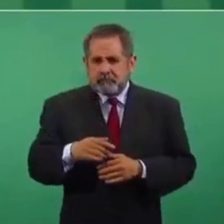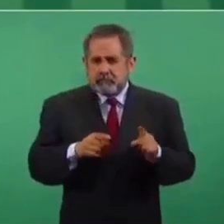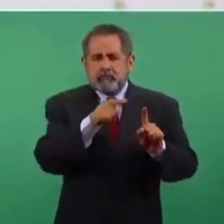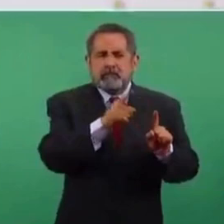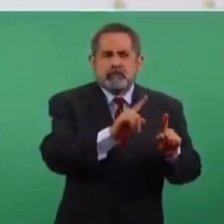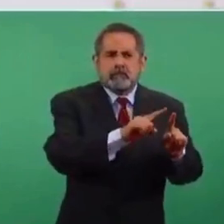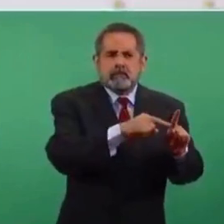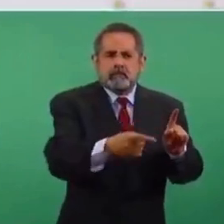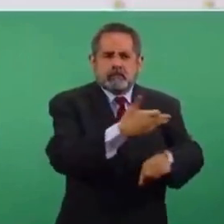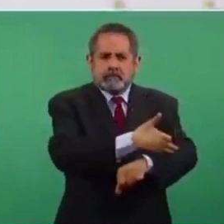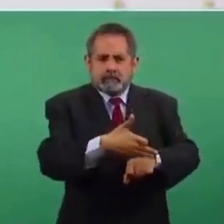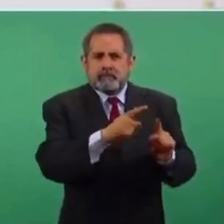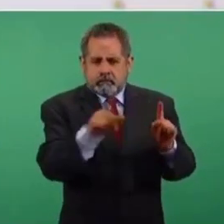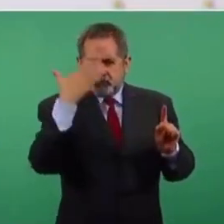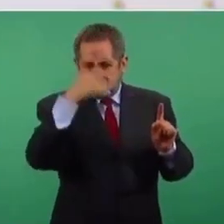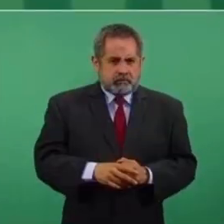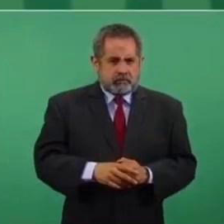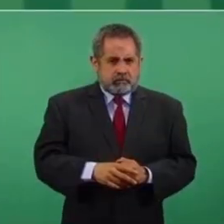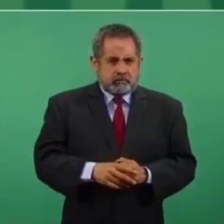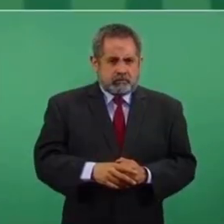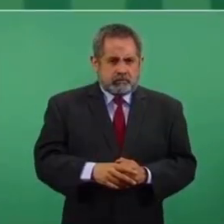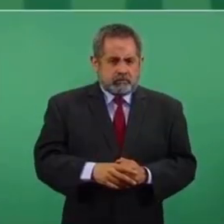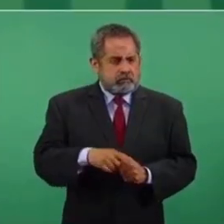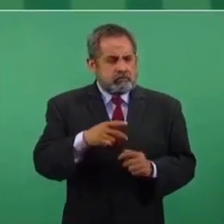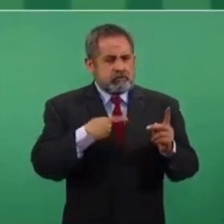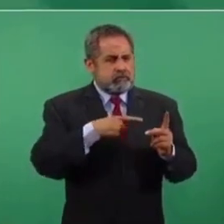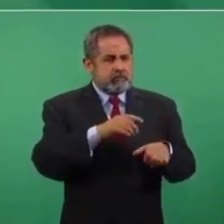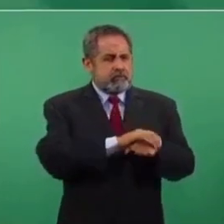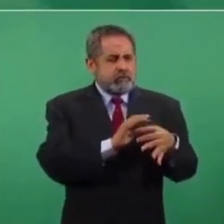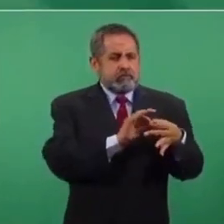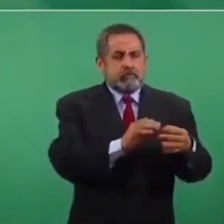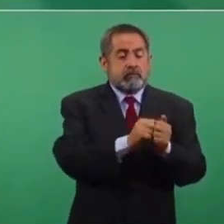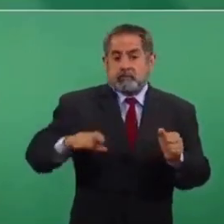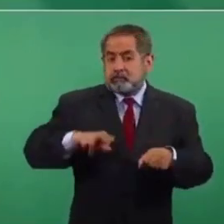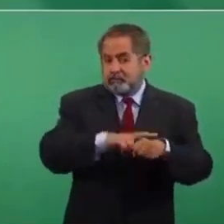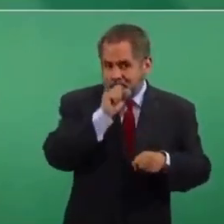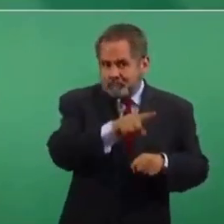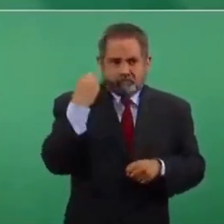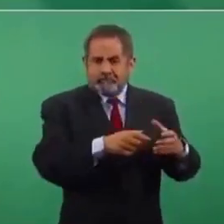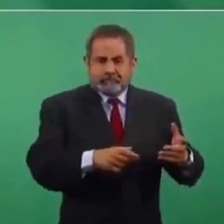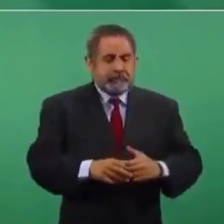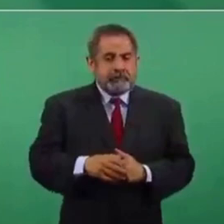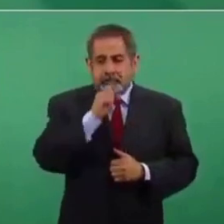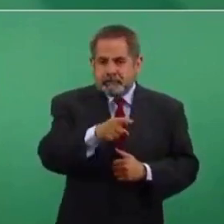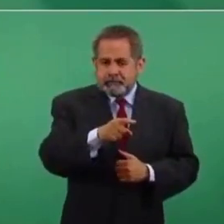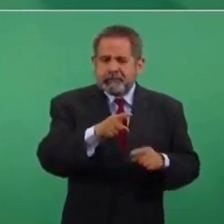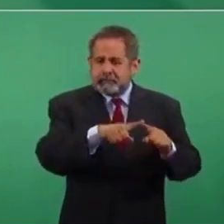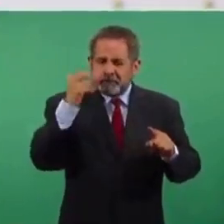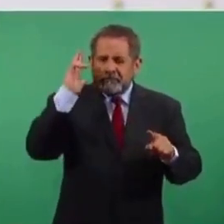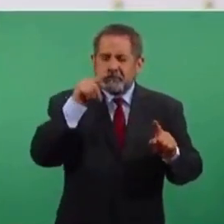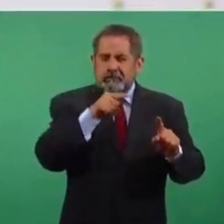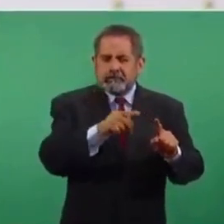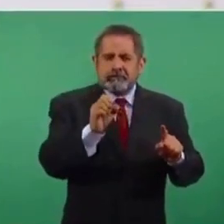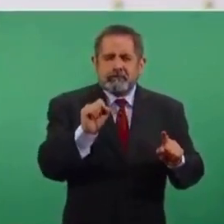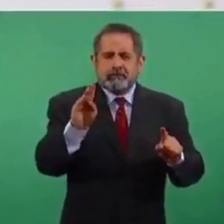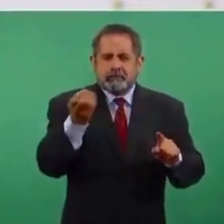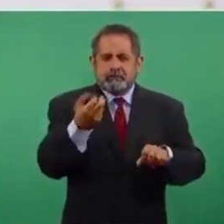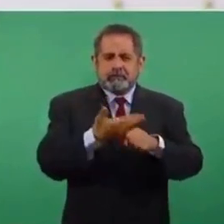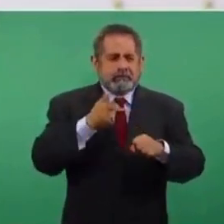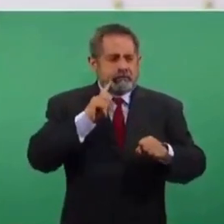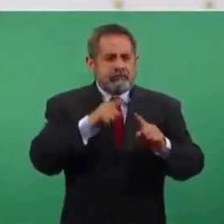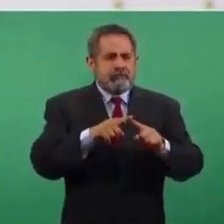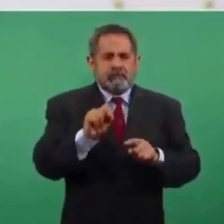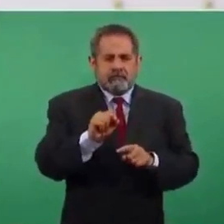no él, sino familiares. Personas vinculadas al gobernador de Michoacán y a quien fue subsecretaria